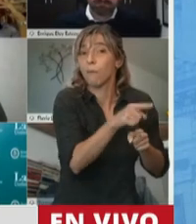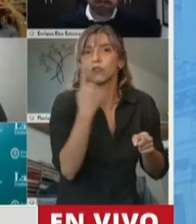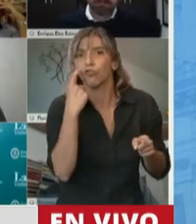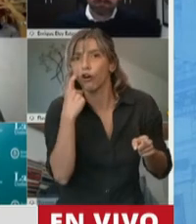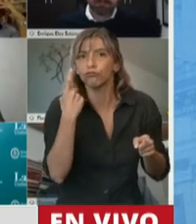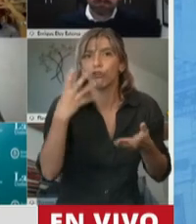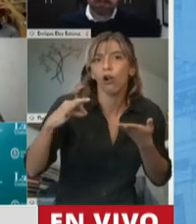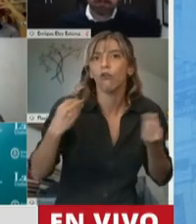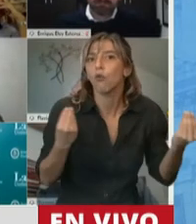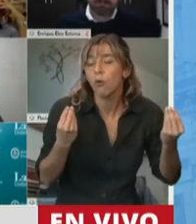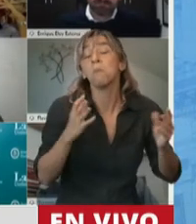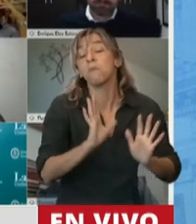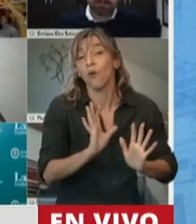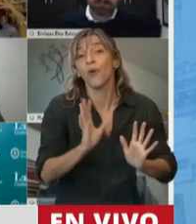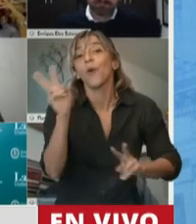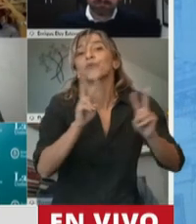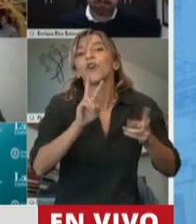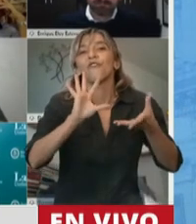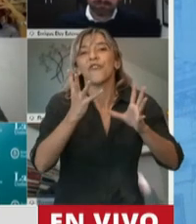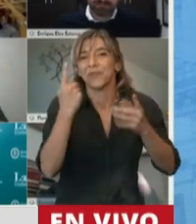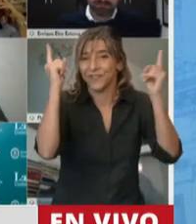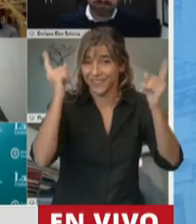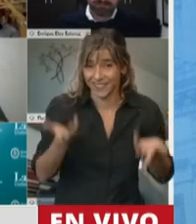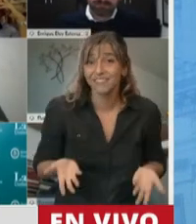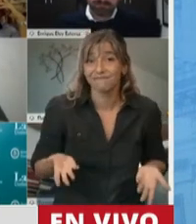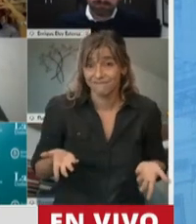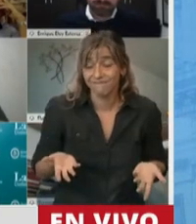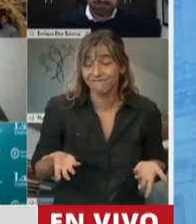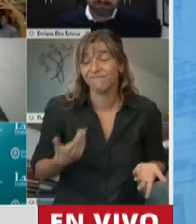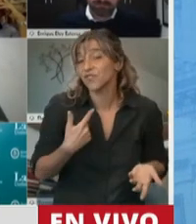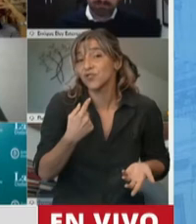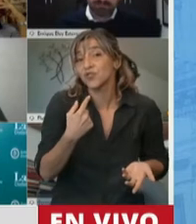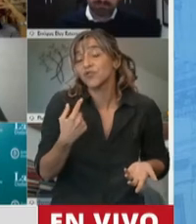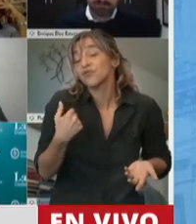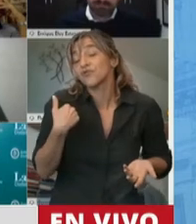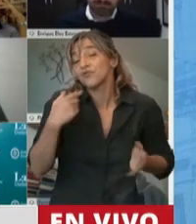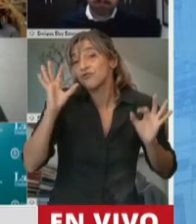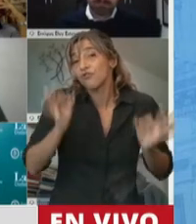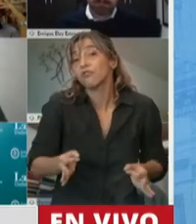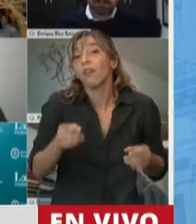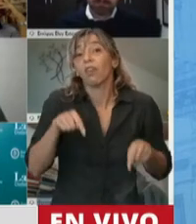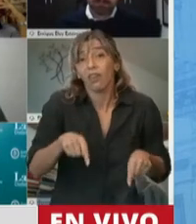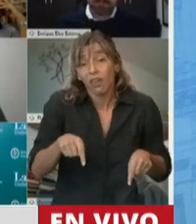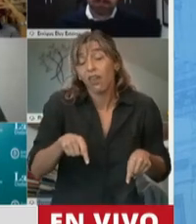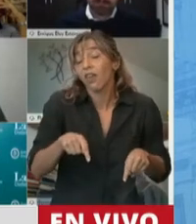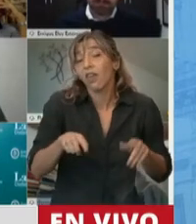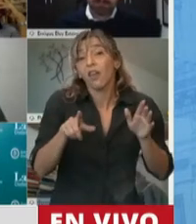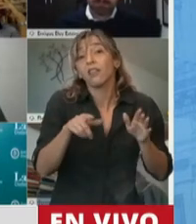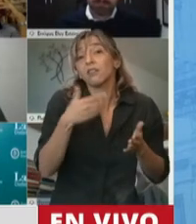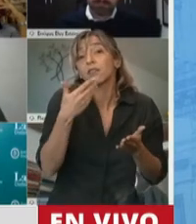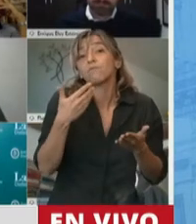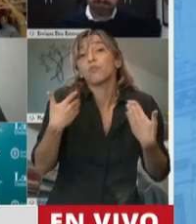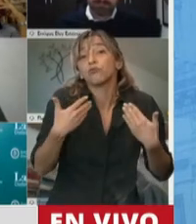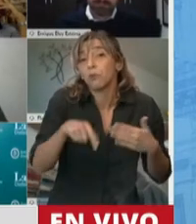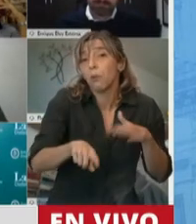La verdad que lo que no me cabe duda, presidente, es que no estamos ejerrando en la oportunidad